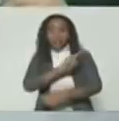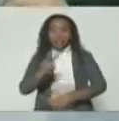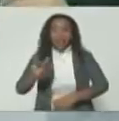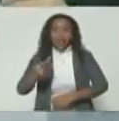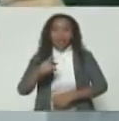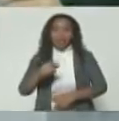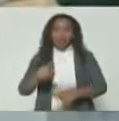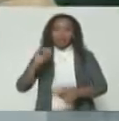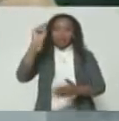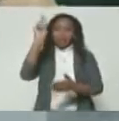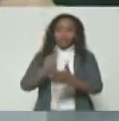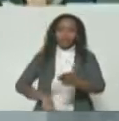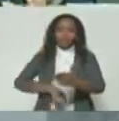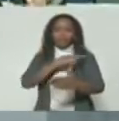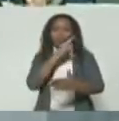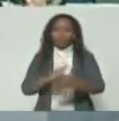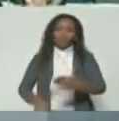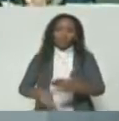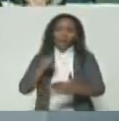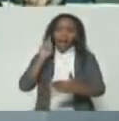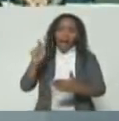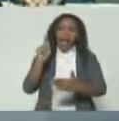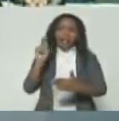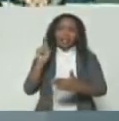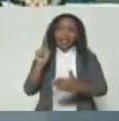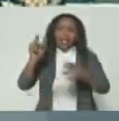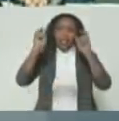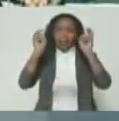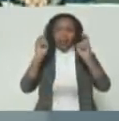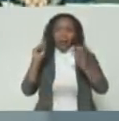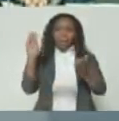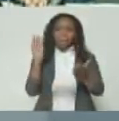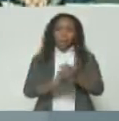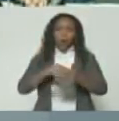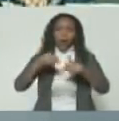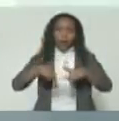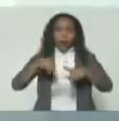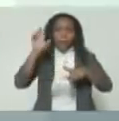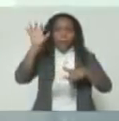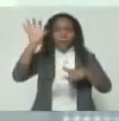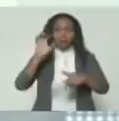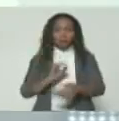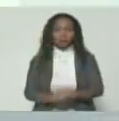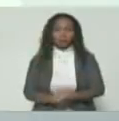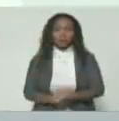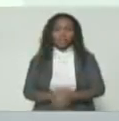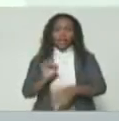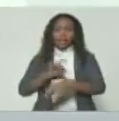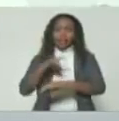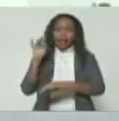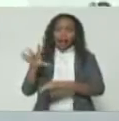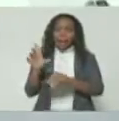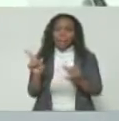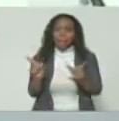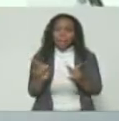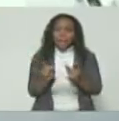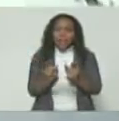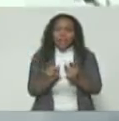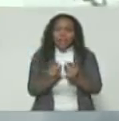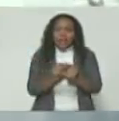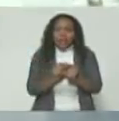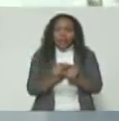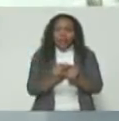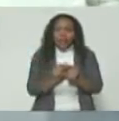acabar con todo ese alcabalero que había en el país. De dejar lo mínimo de lo mínimo